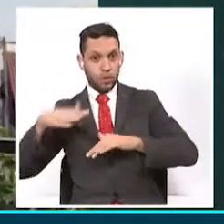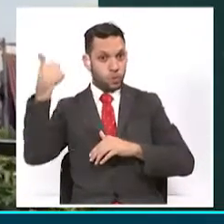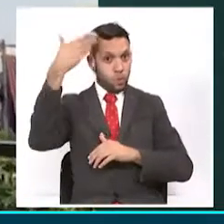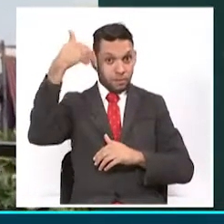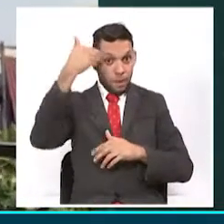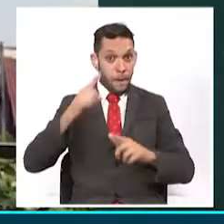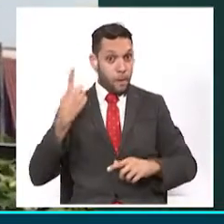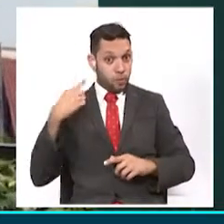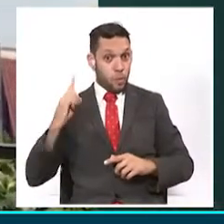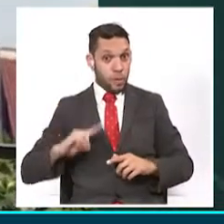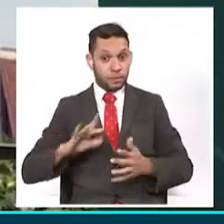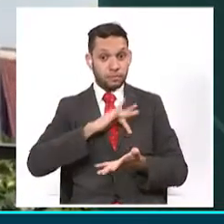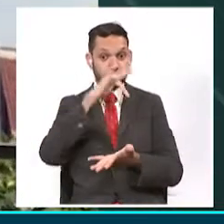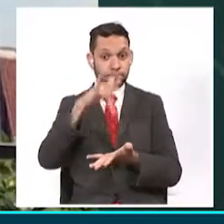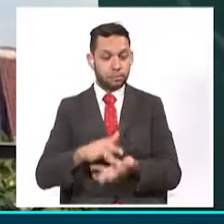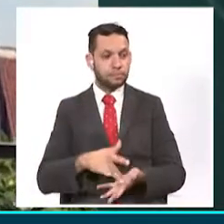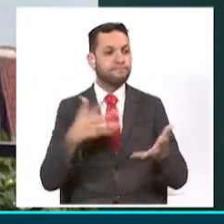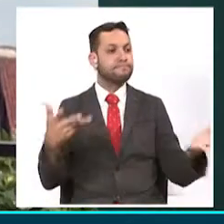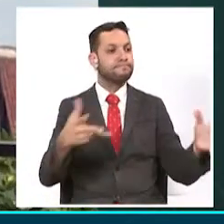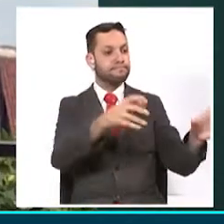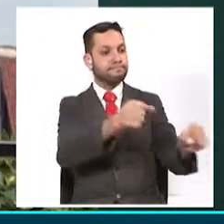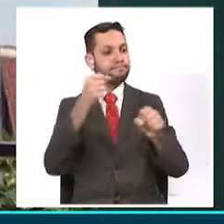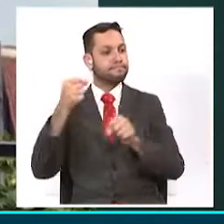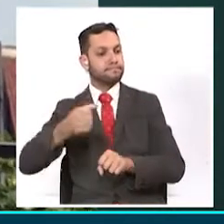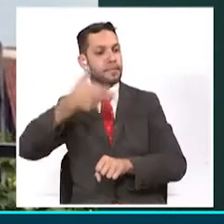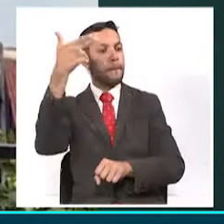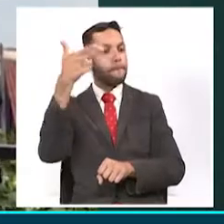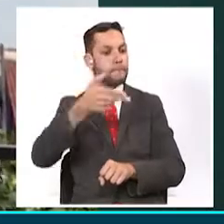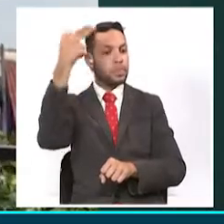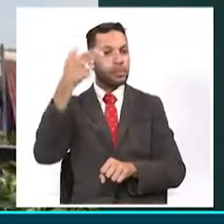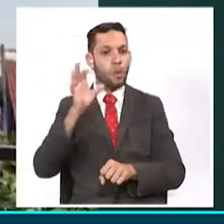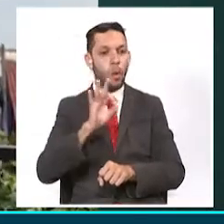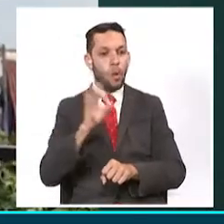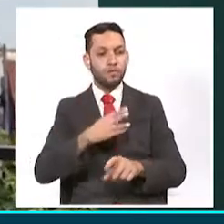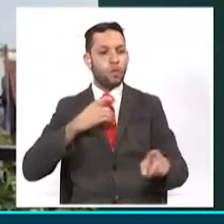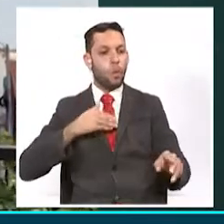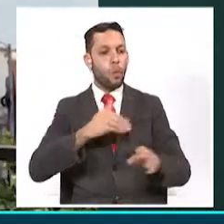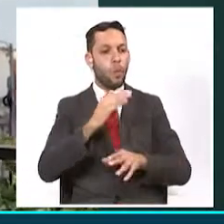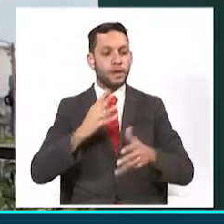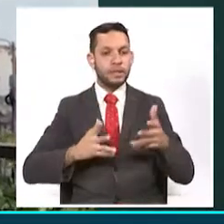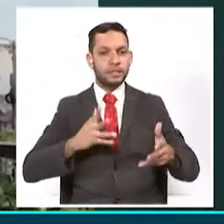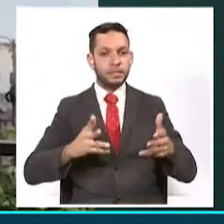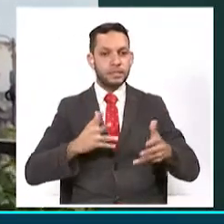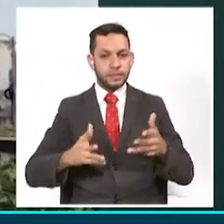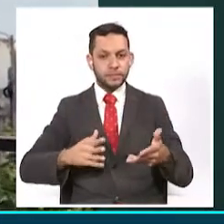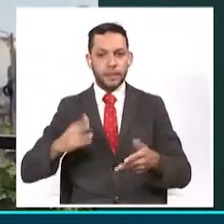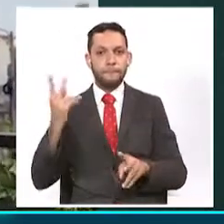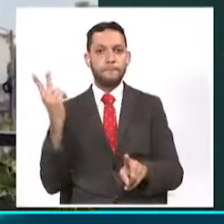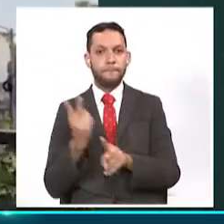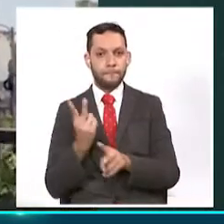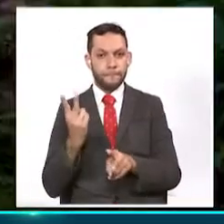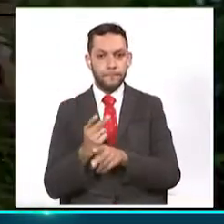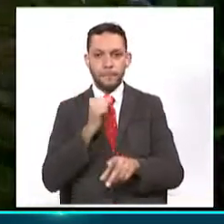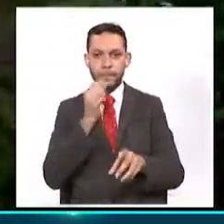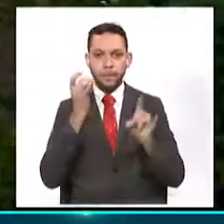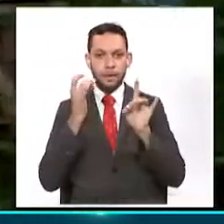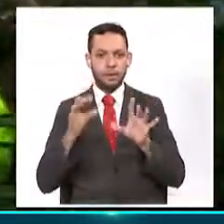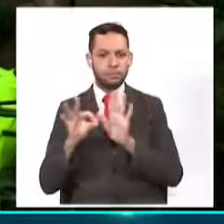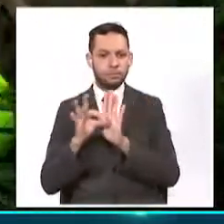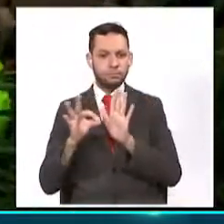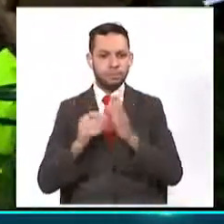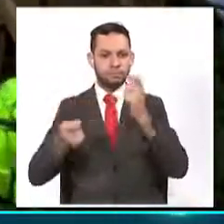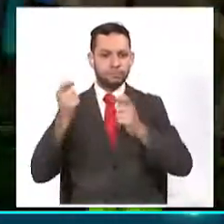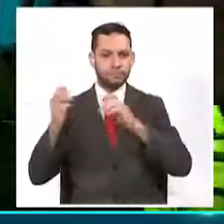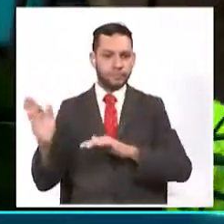son amenazados y sus defectos son asesinados. Eso es lo que se le está viendo en la comuna Villa Santana como una de las zonas de mayor distribución de drogas. Sin